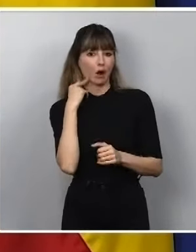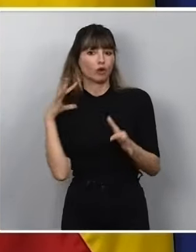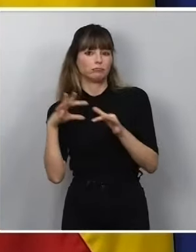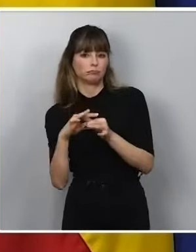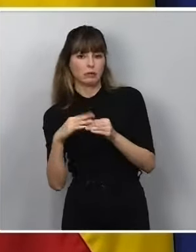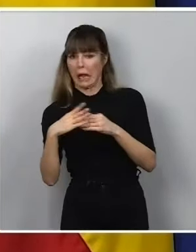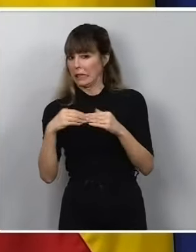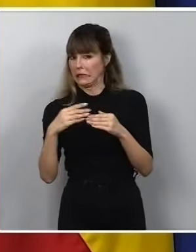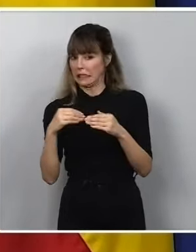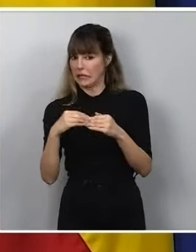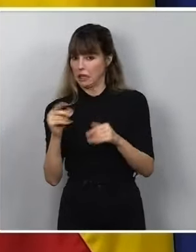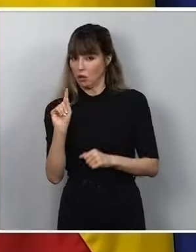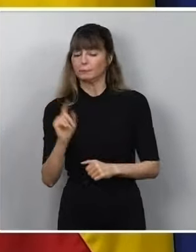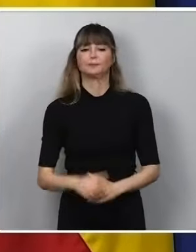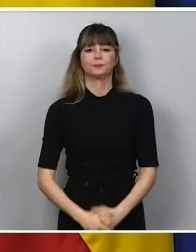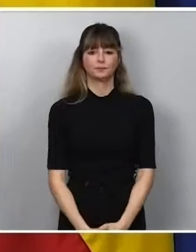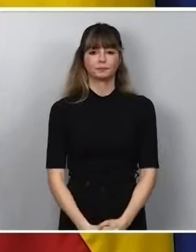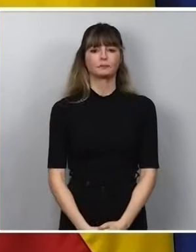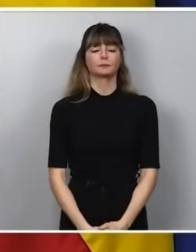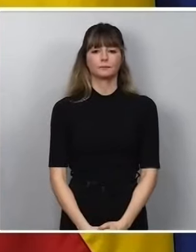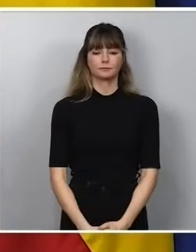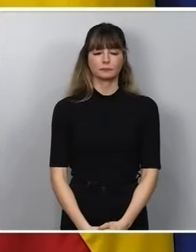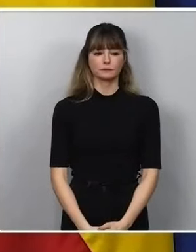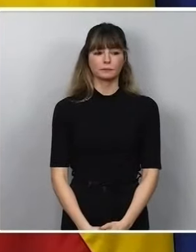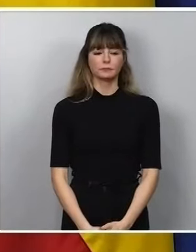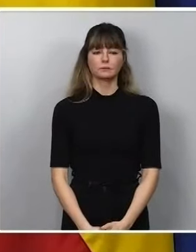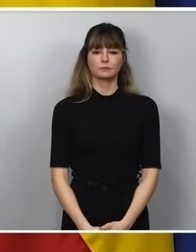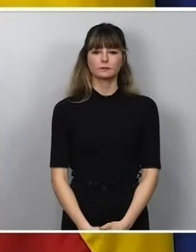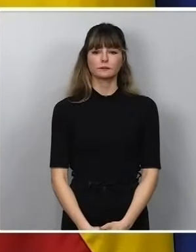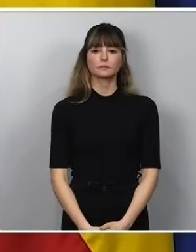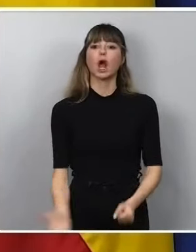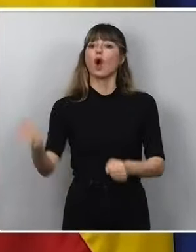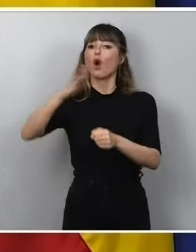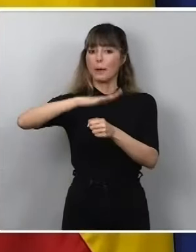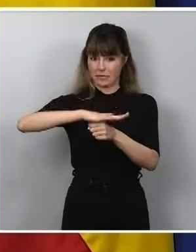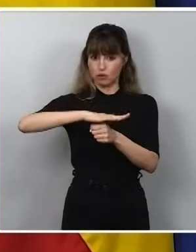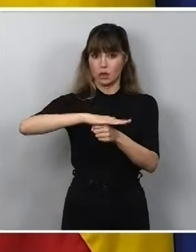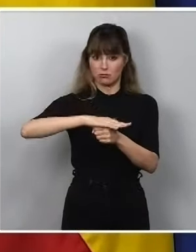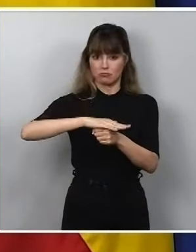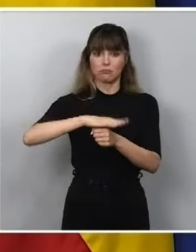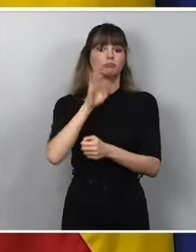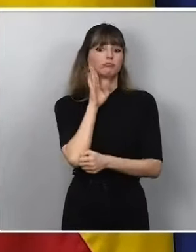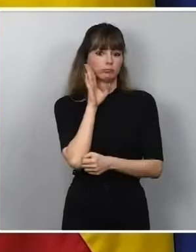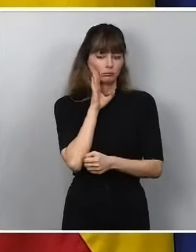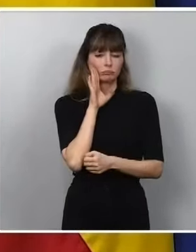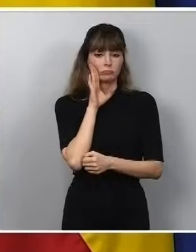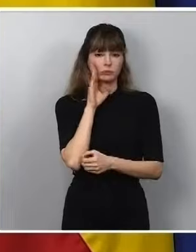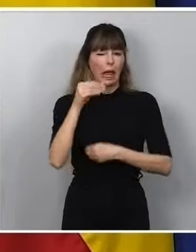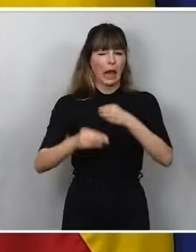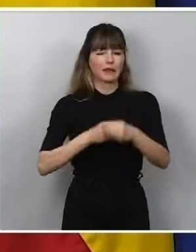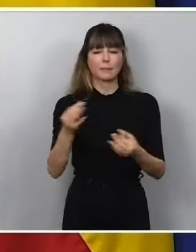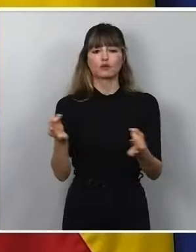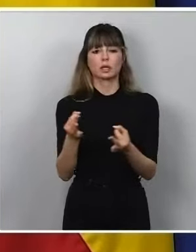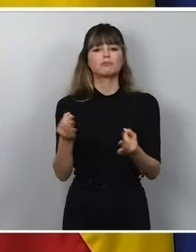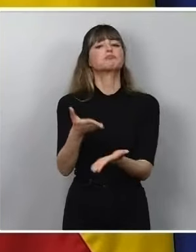el cliente final. Con esta cobertura lo que hacemos es